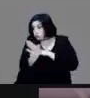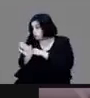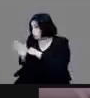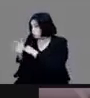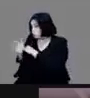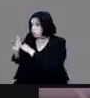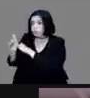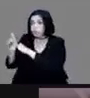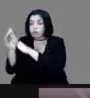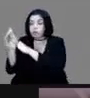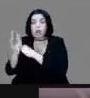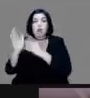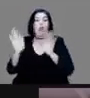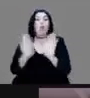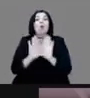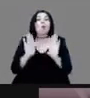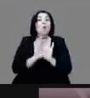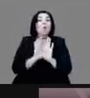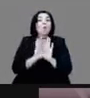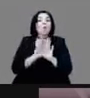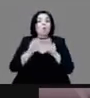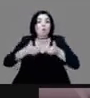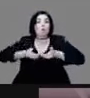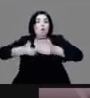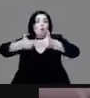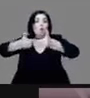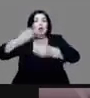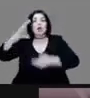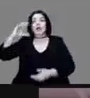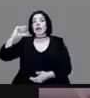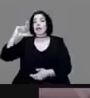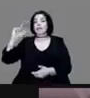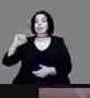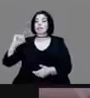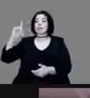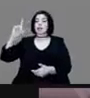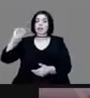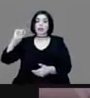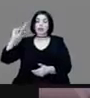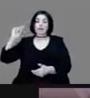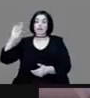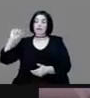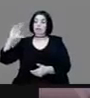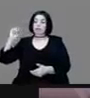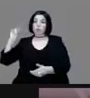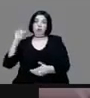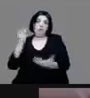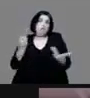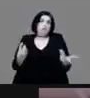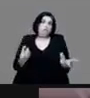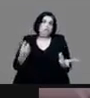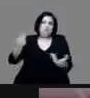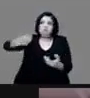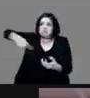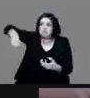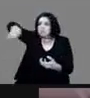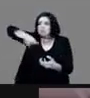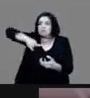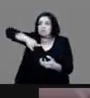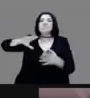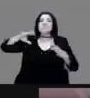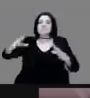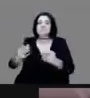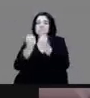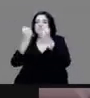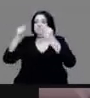de la calzada de Tacuba entonces en todo esto se van haciendo rescates en